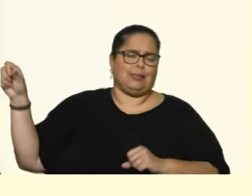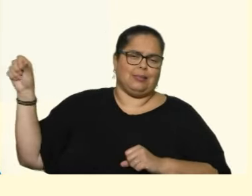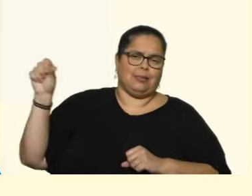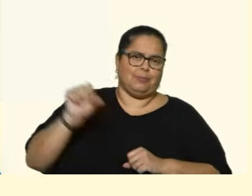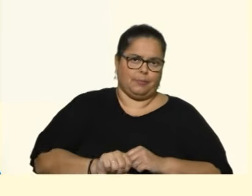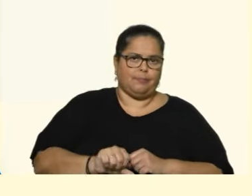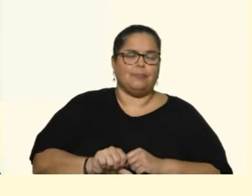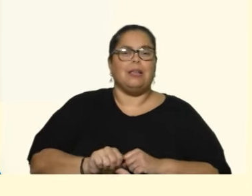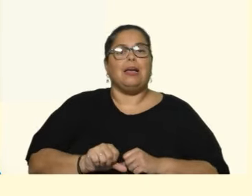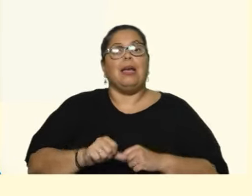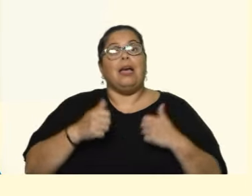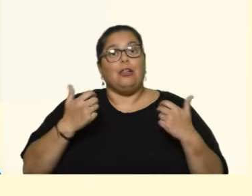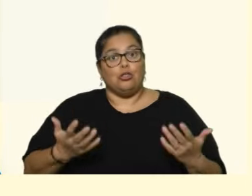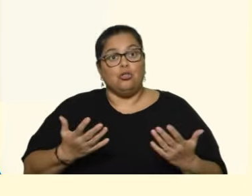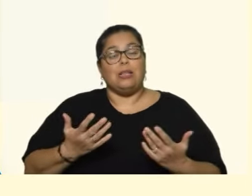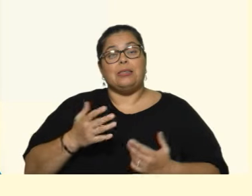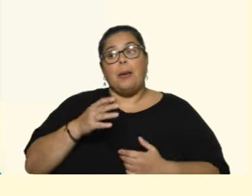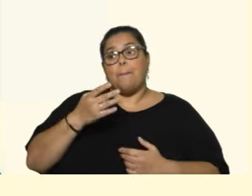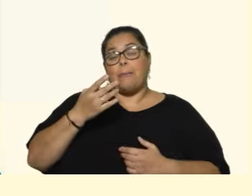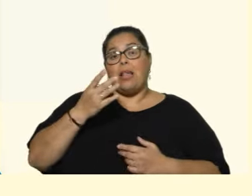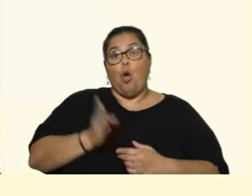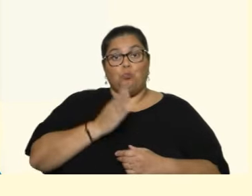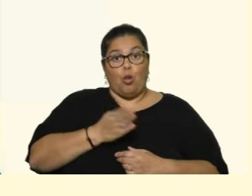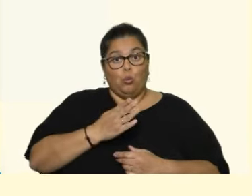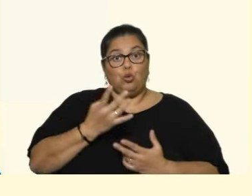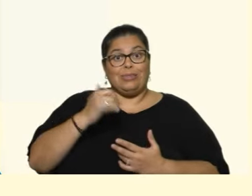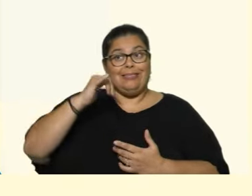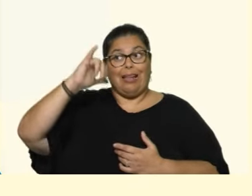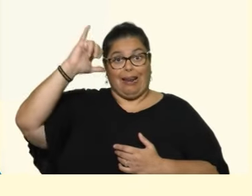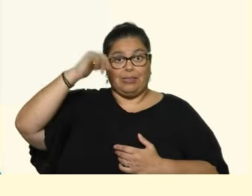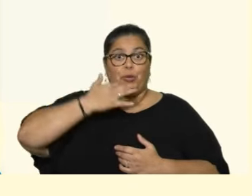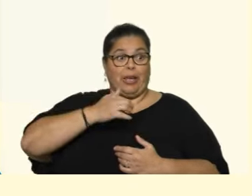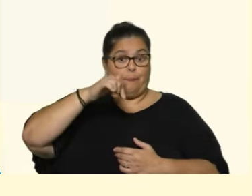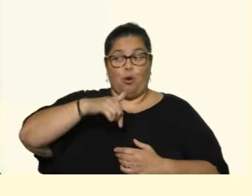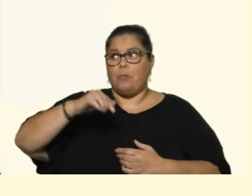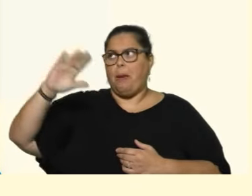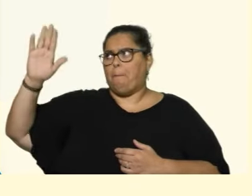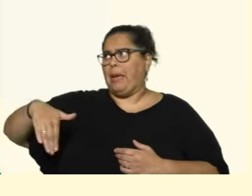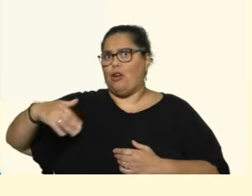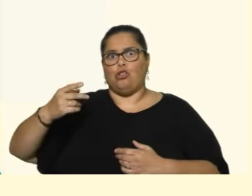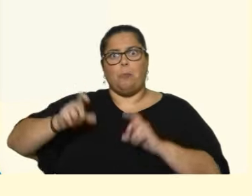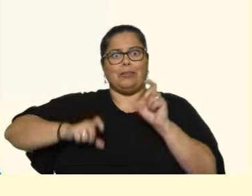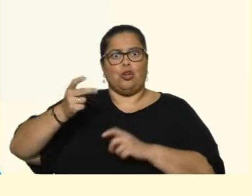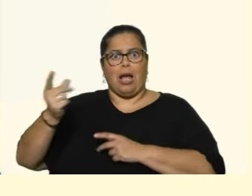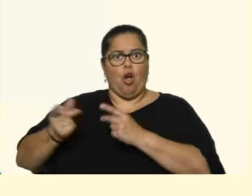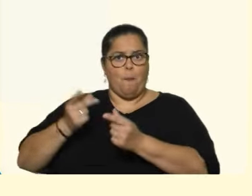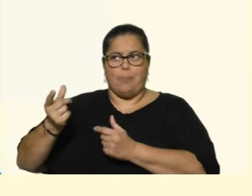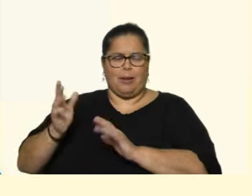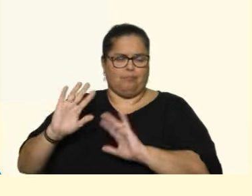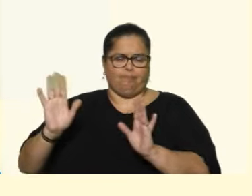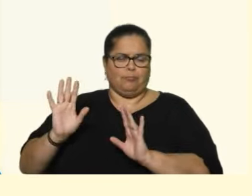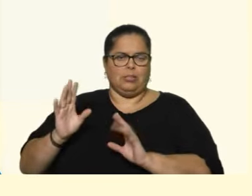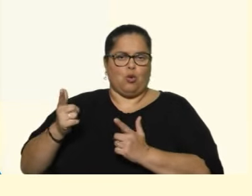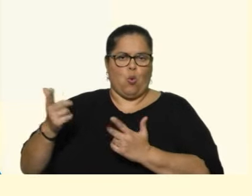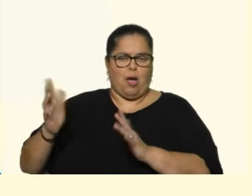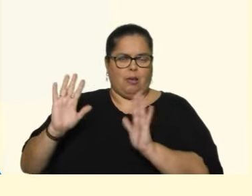Eso puede reducir el interés por productos, en algunos casos que provengan de Uruguay. sea, cae el consumo de la gente, entre otras los importados. Algunos de